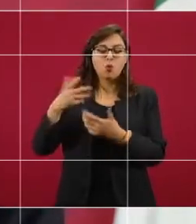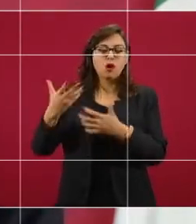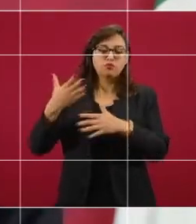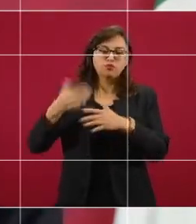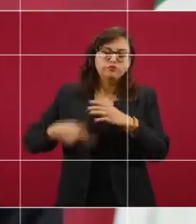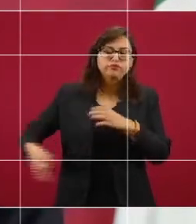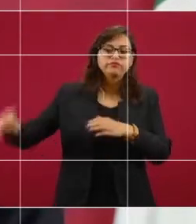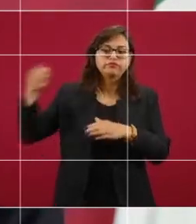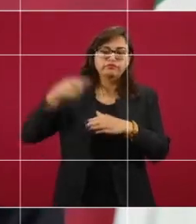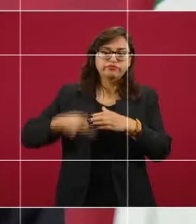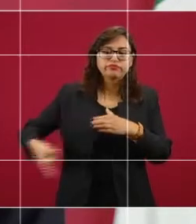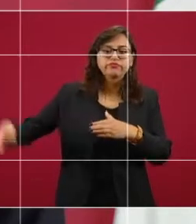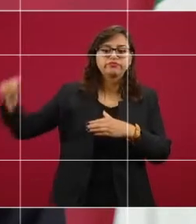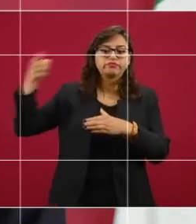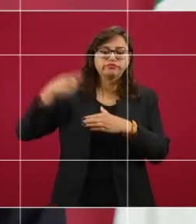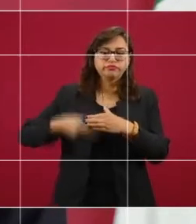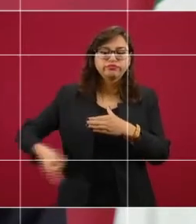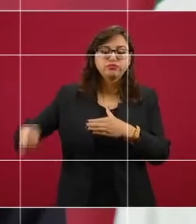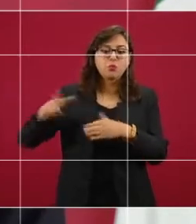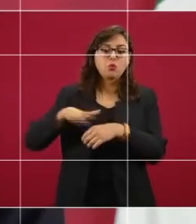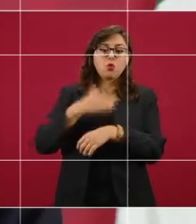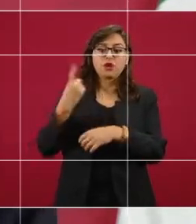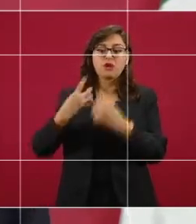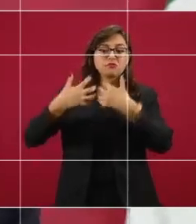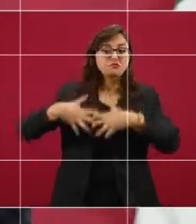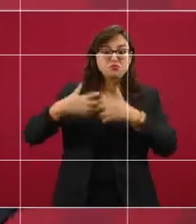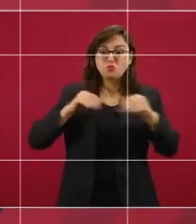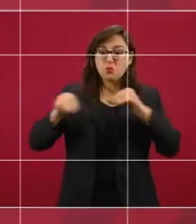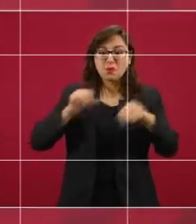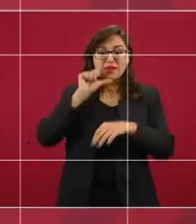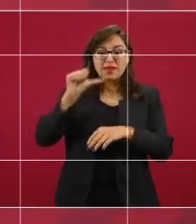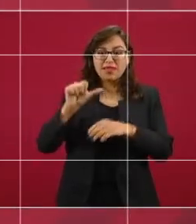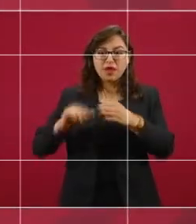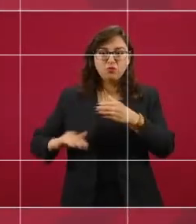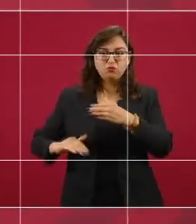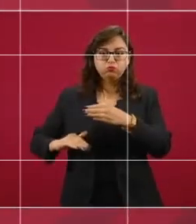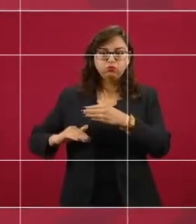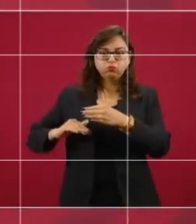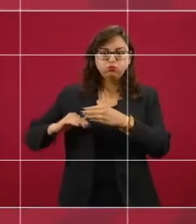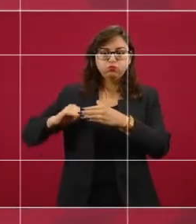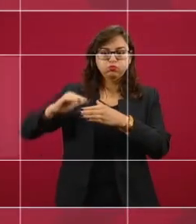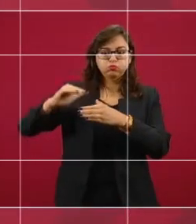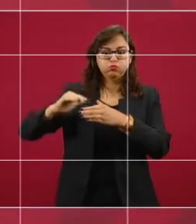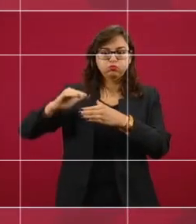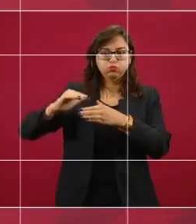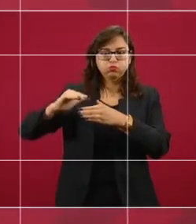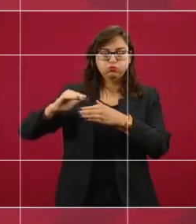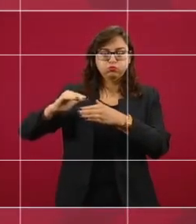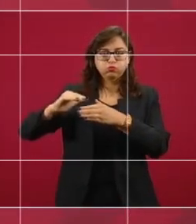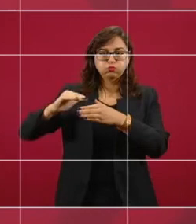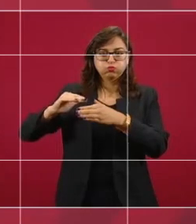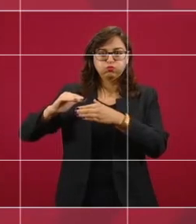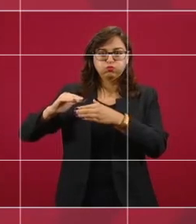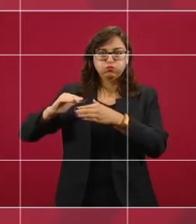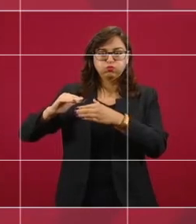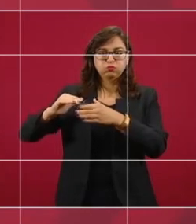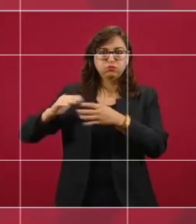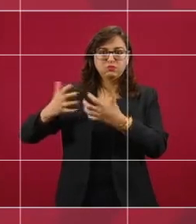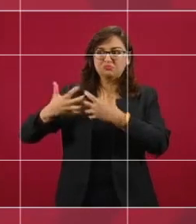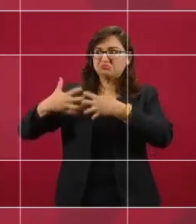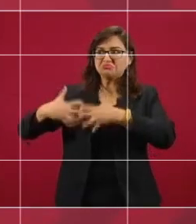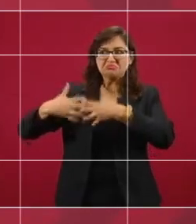las presas, los embalses, porque resulta que por la política